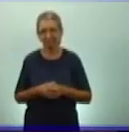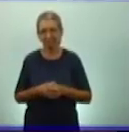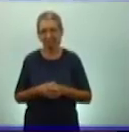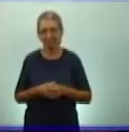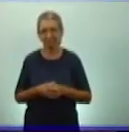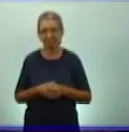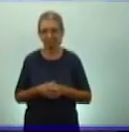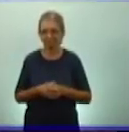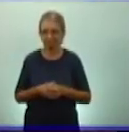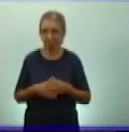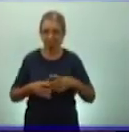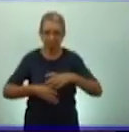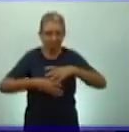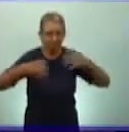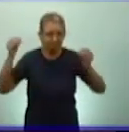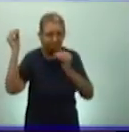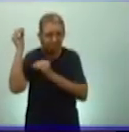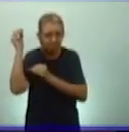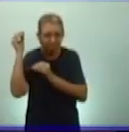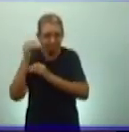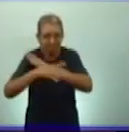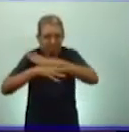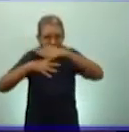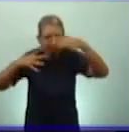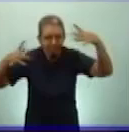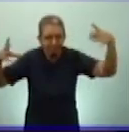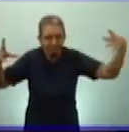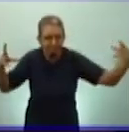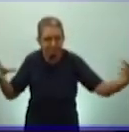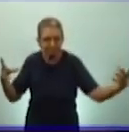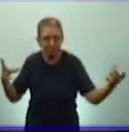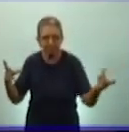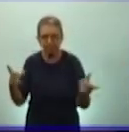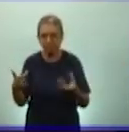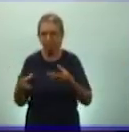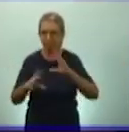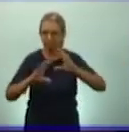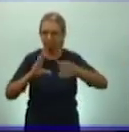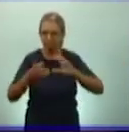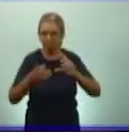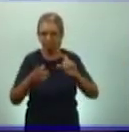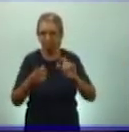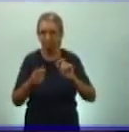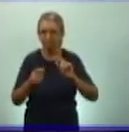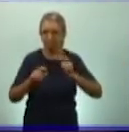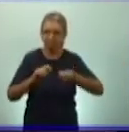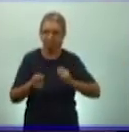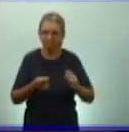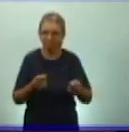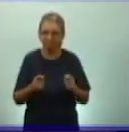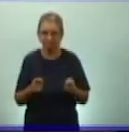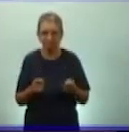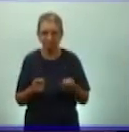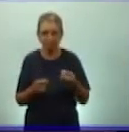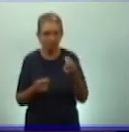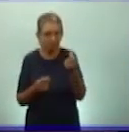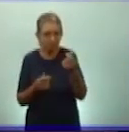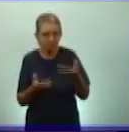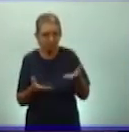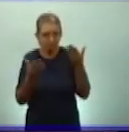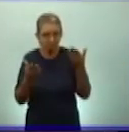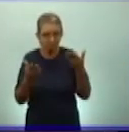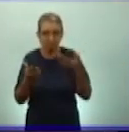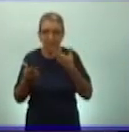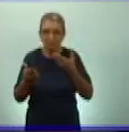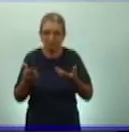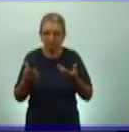Tanto poder y extensión territorial obligó a los incas a buscar una forma de controlar sus riquezas. Entonces, idearon un